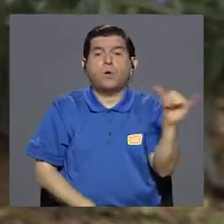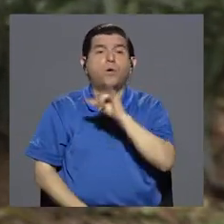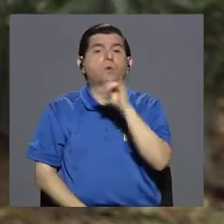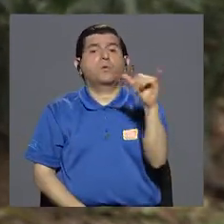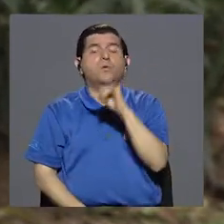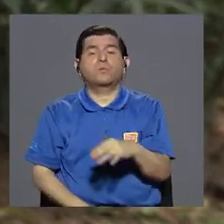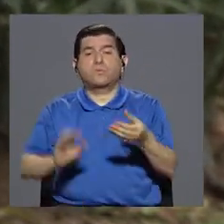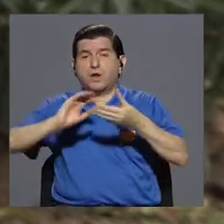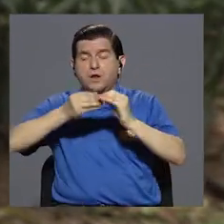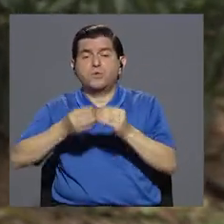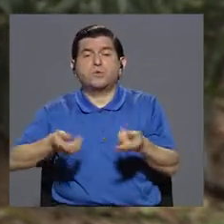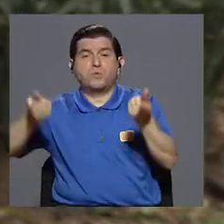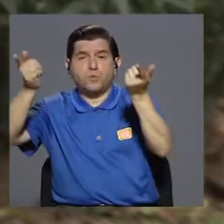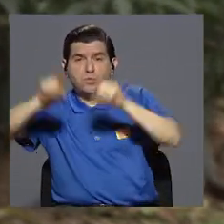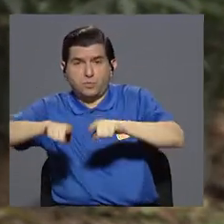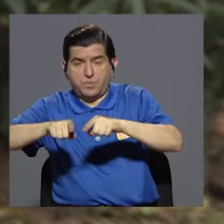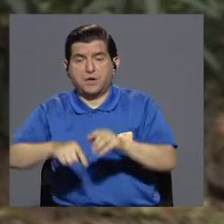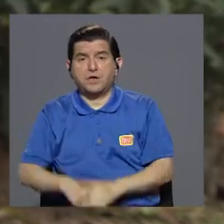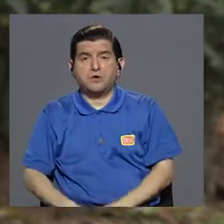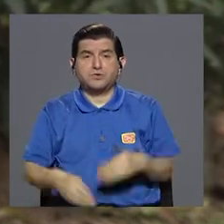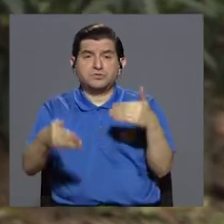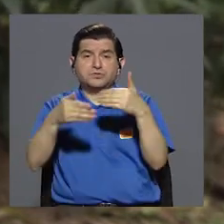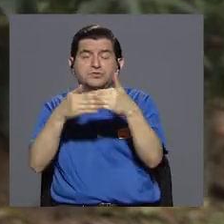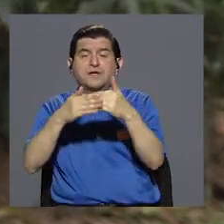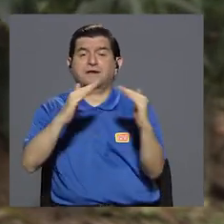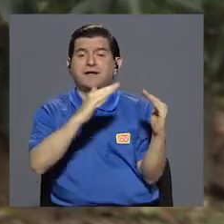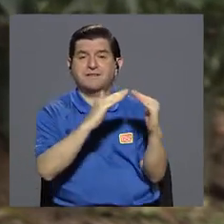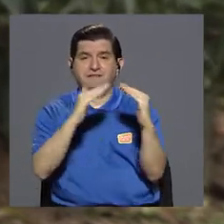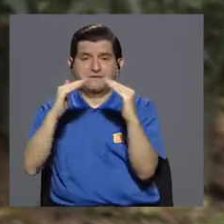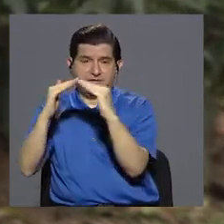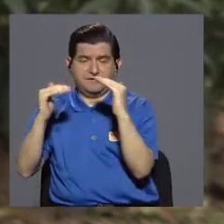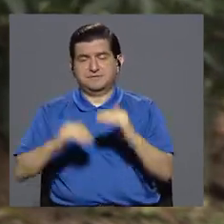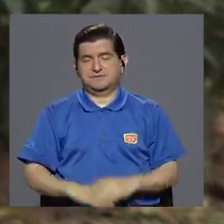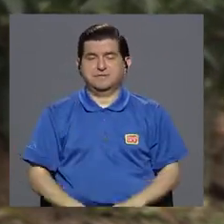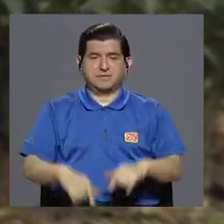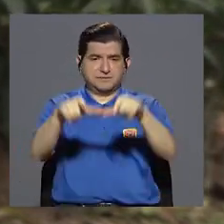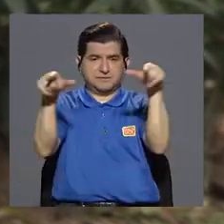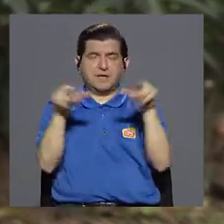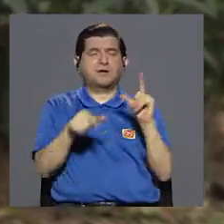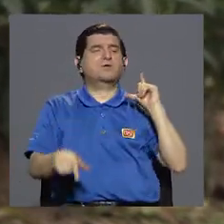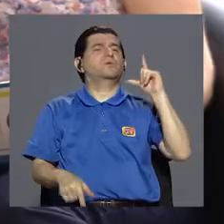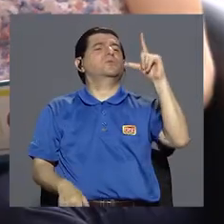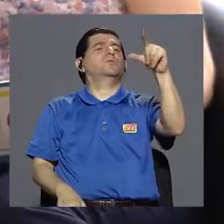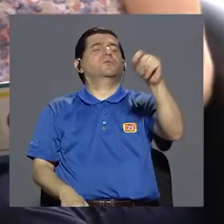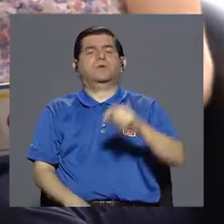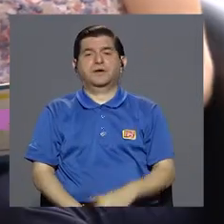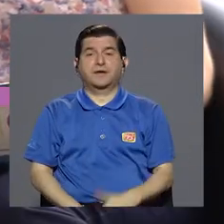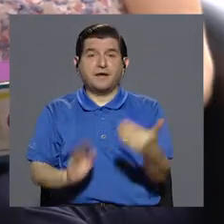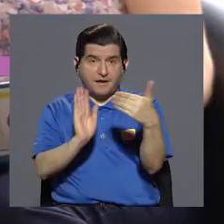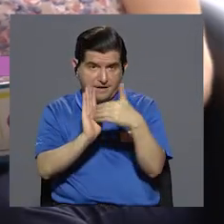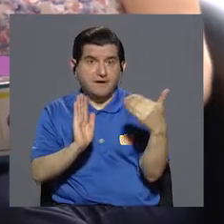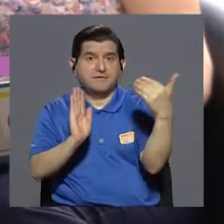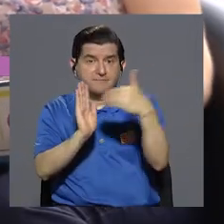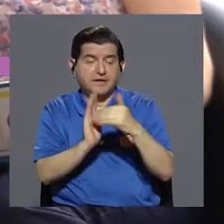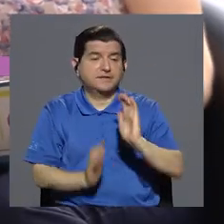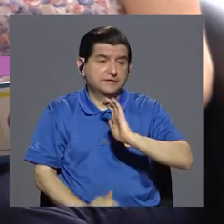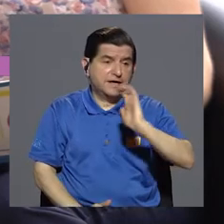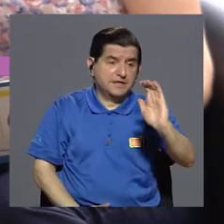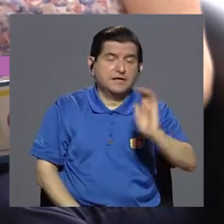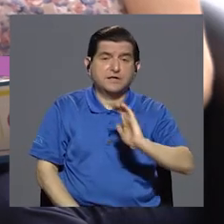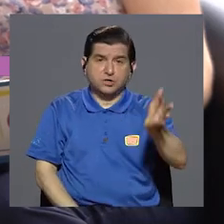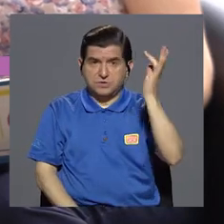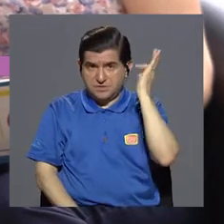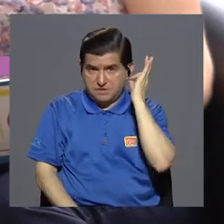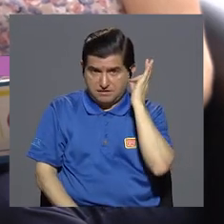también hay una cierta cantidad de accidentes que ocurren cerca de las residencias, en zonas rurales, afectando por lo tanto a niños,